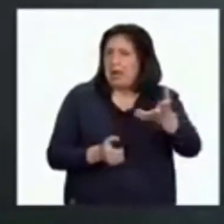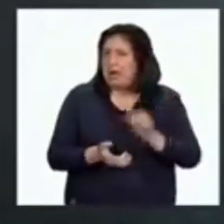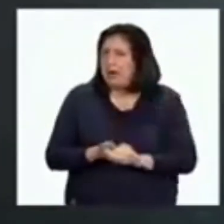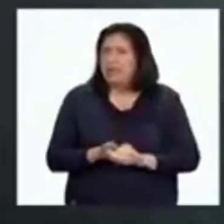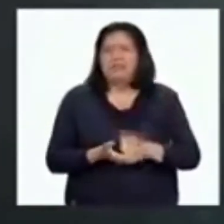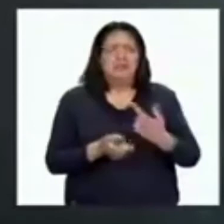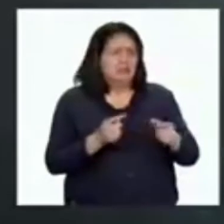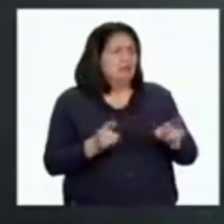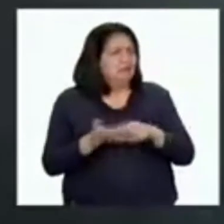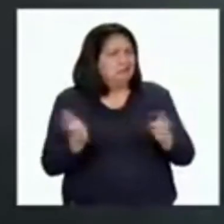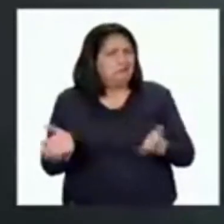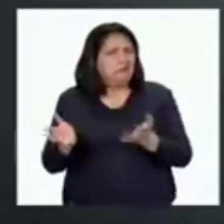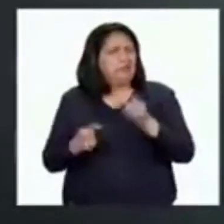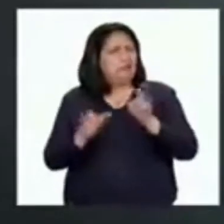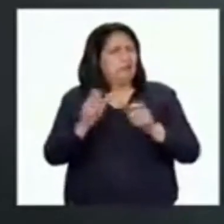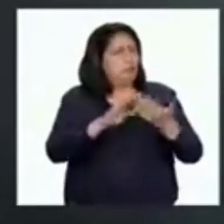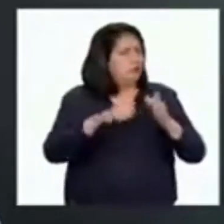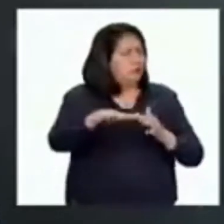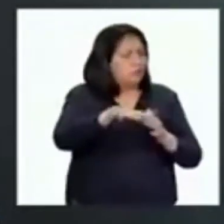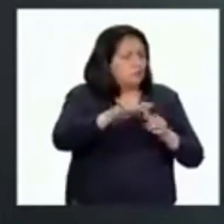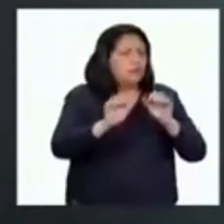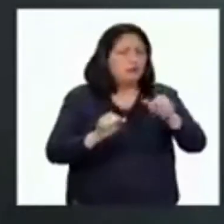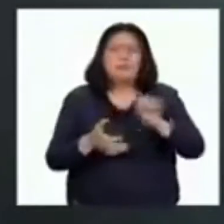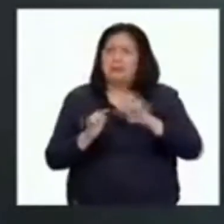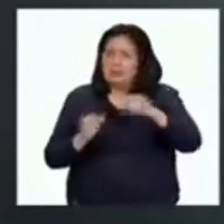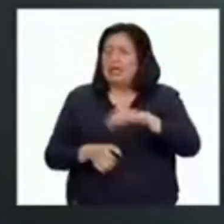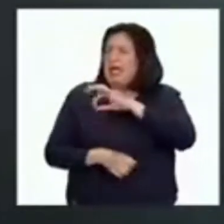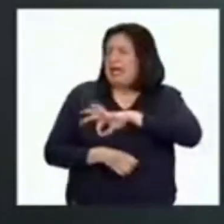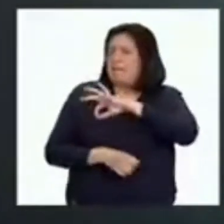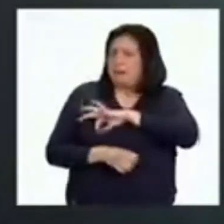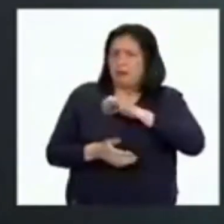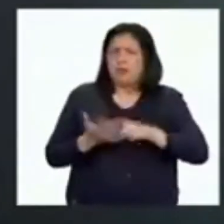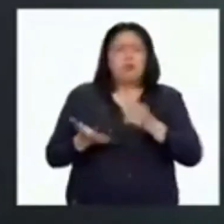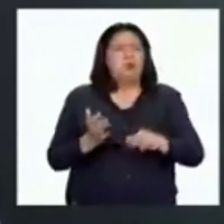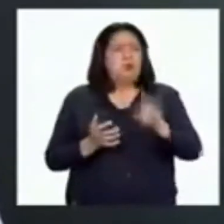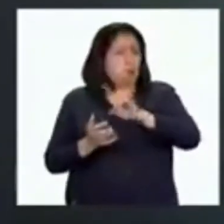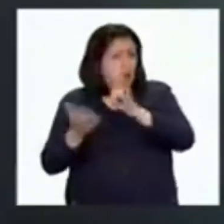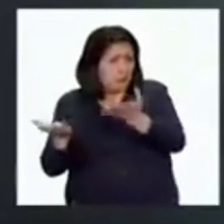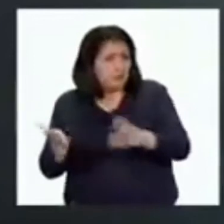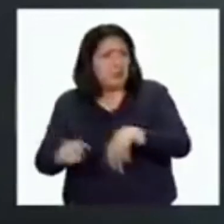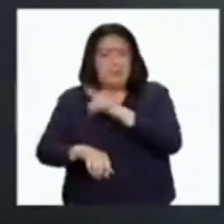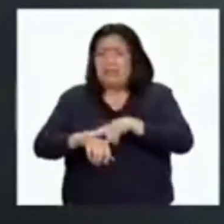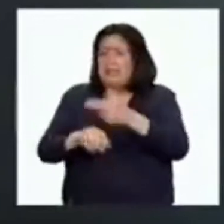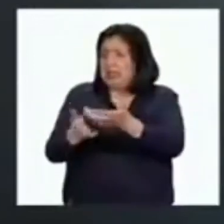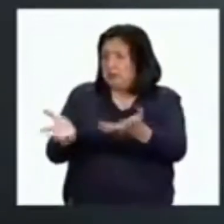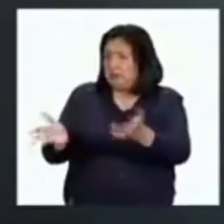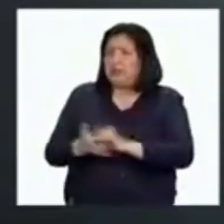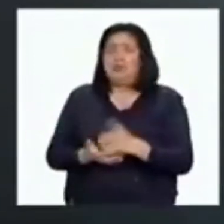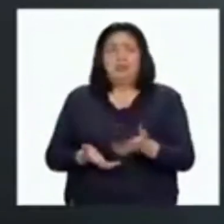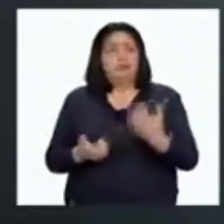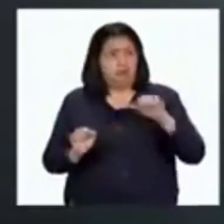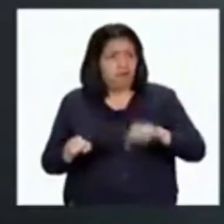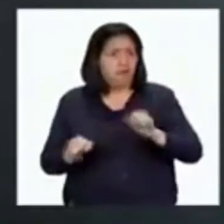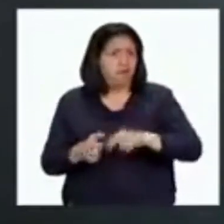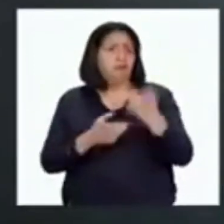alternativas impulsadas por las propias comunidades, las cuales aprovechan y consumen los recursos naturales de manera